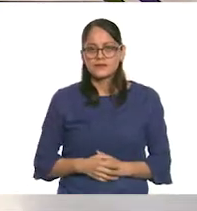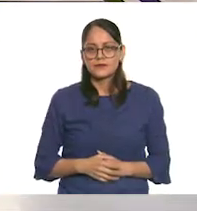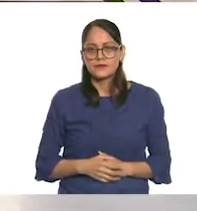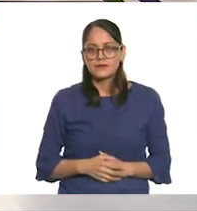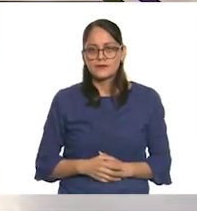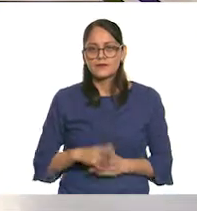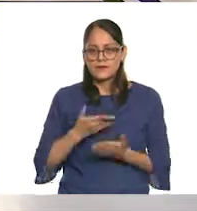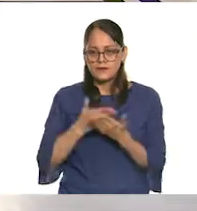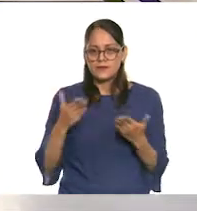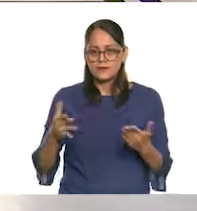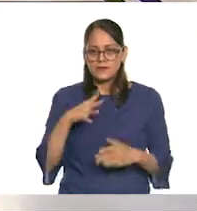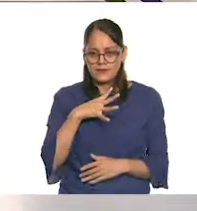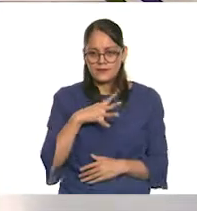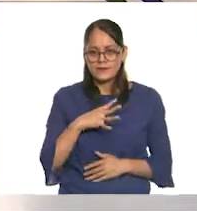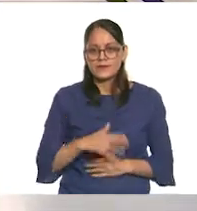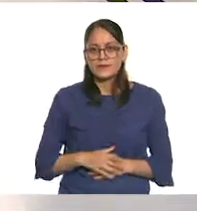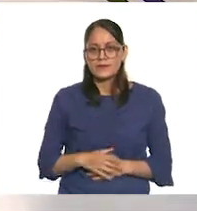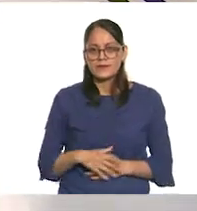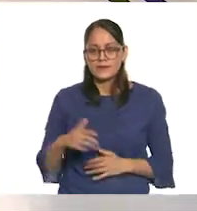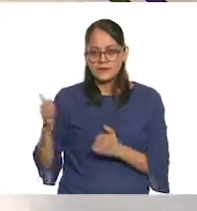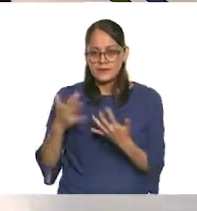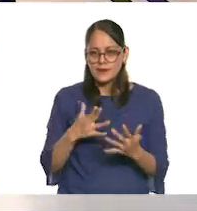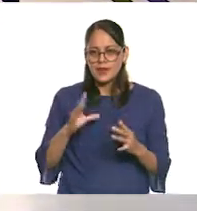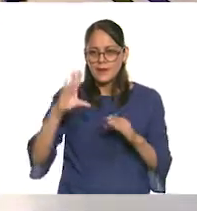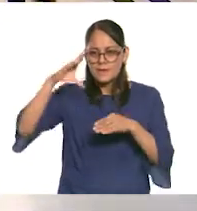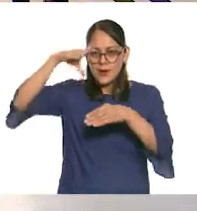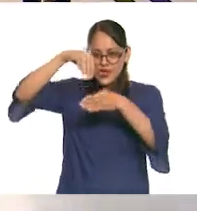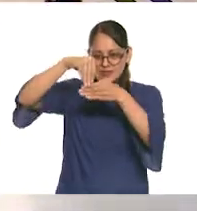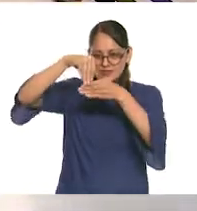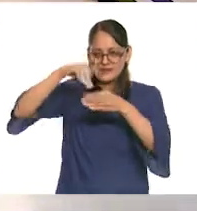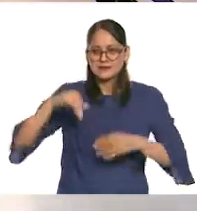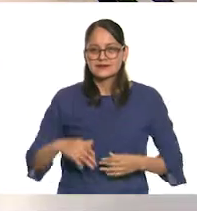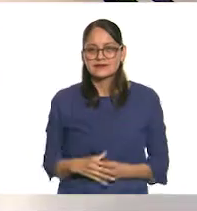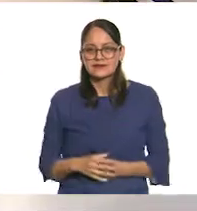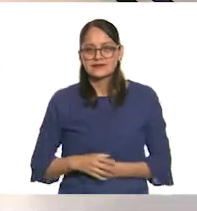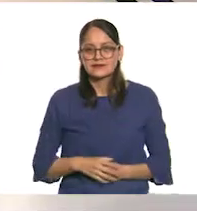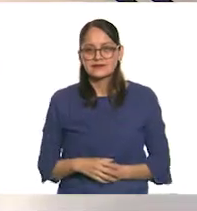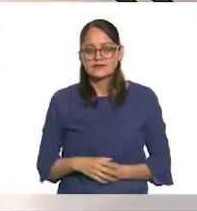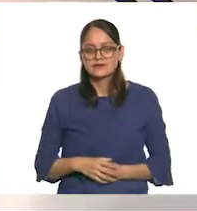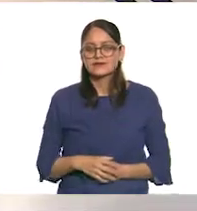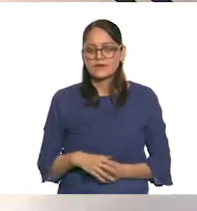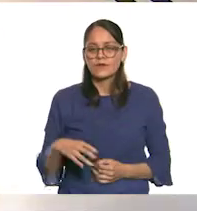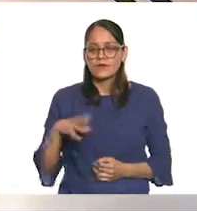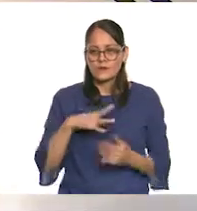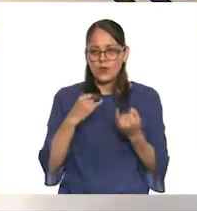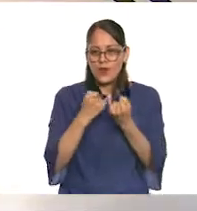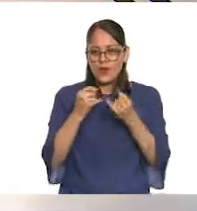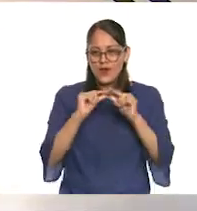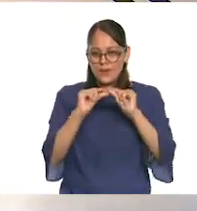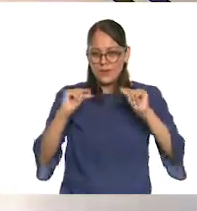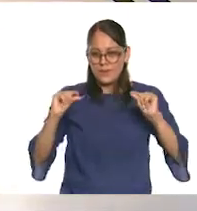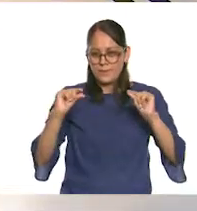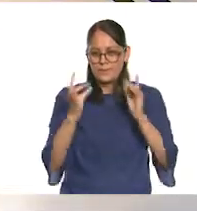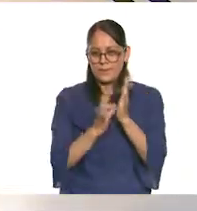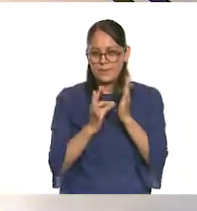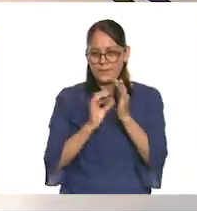Sí. traemos unos brochecitos, unos pequeños alambritos de colores